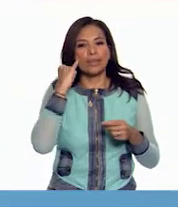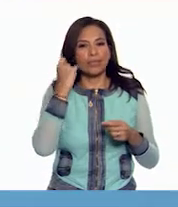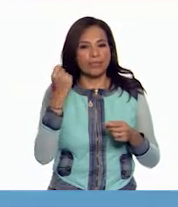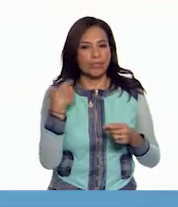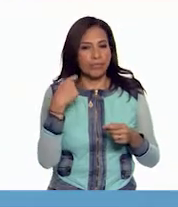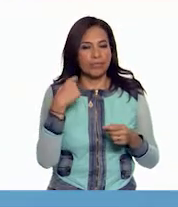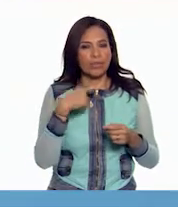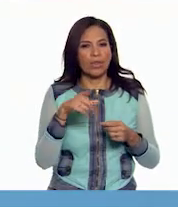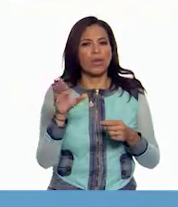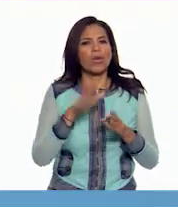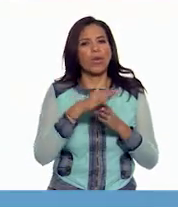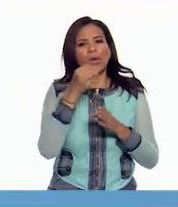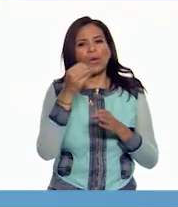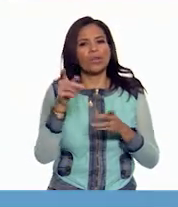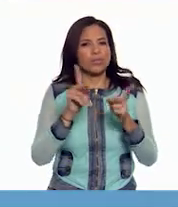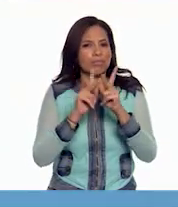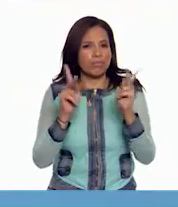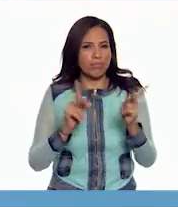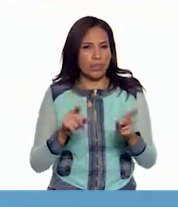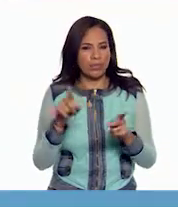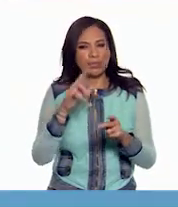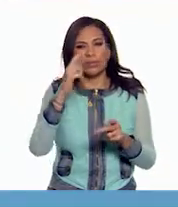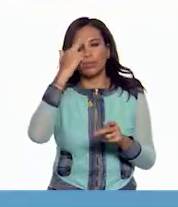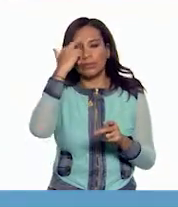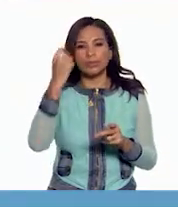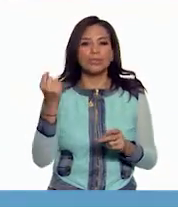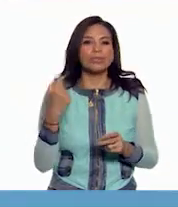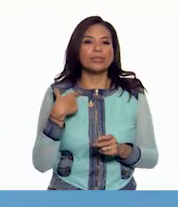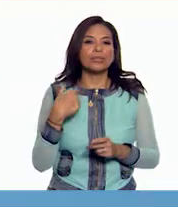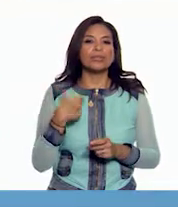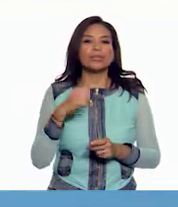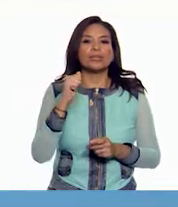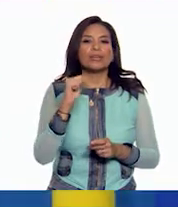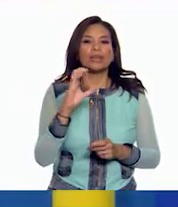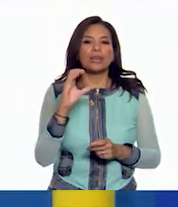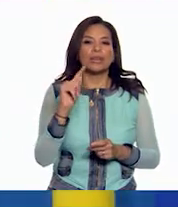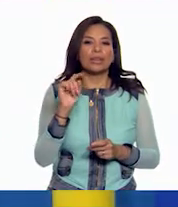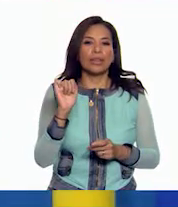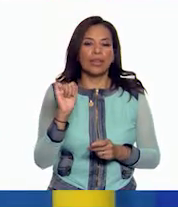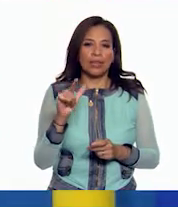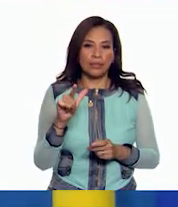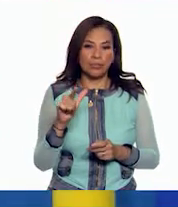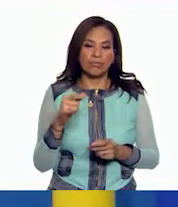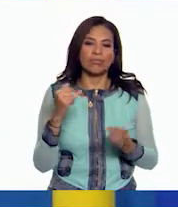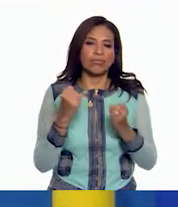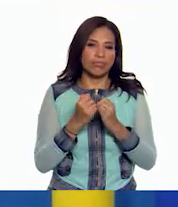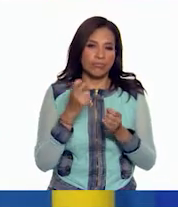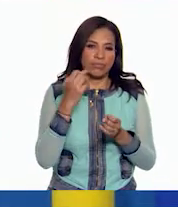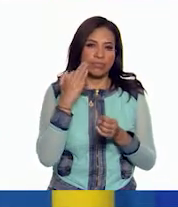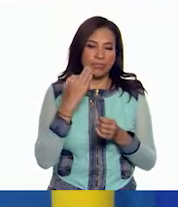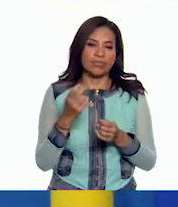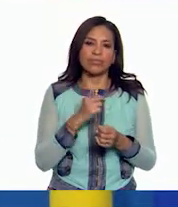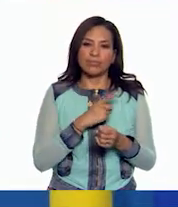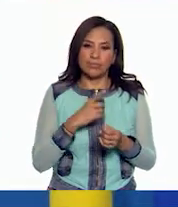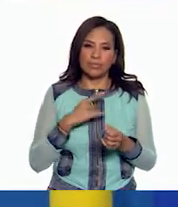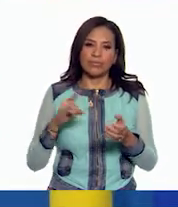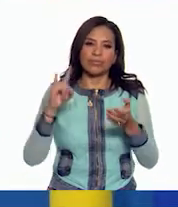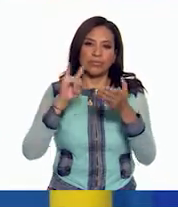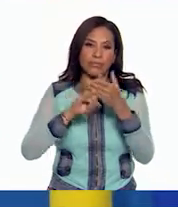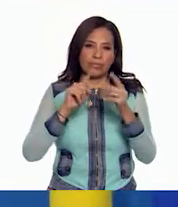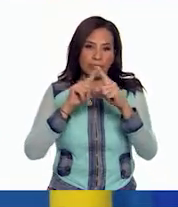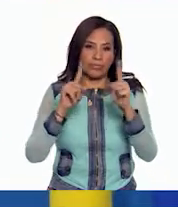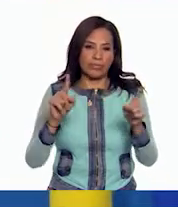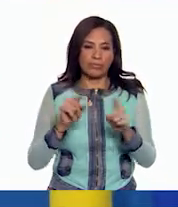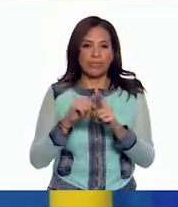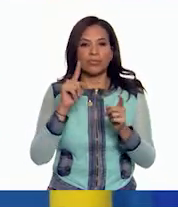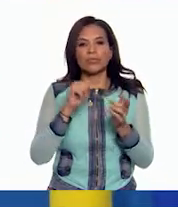pacífica. A esto se le recuerda como la matanza de Acteal. Y bueno, también entonces habría que pegar el cartel